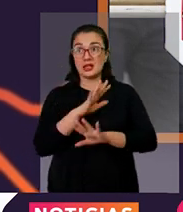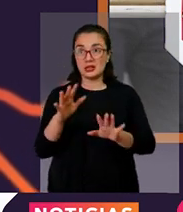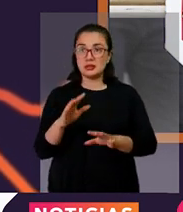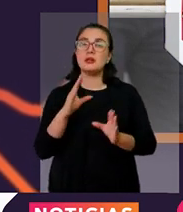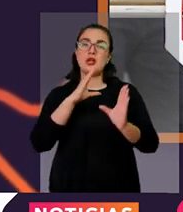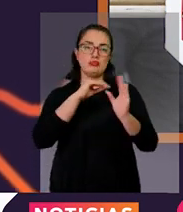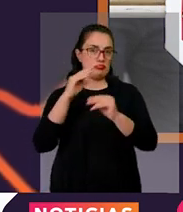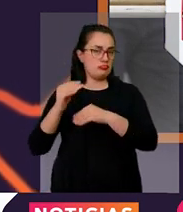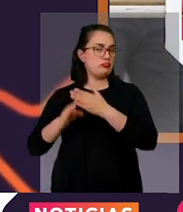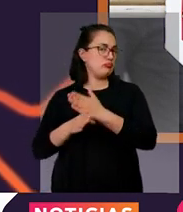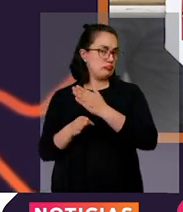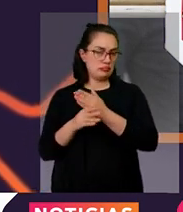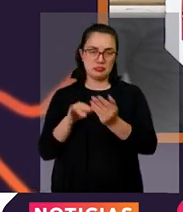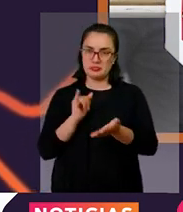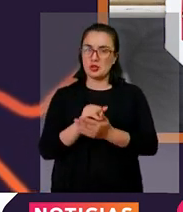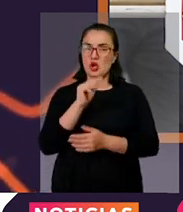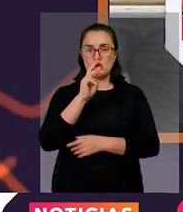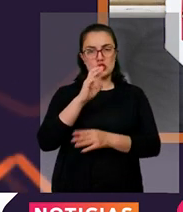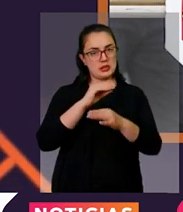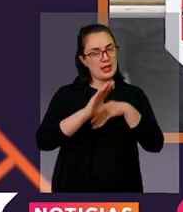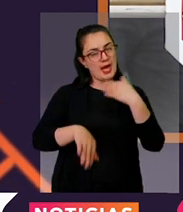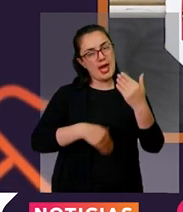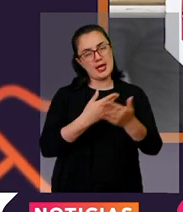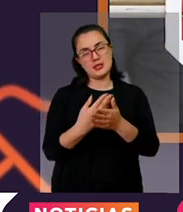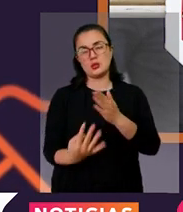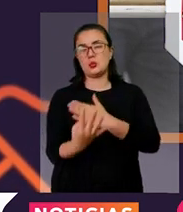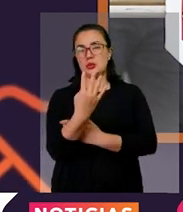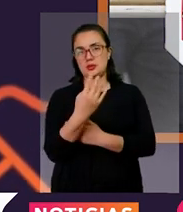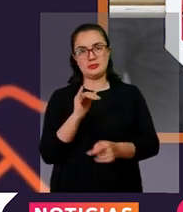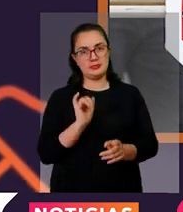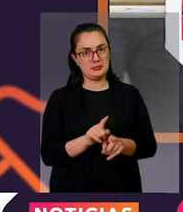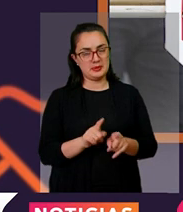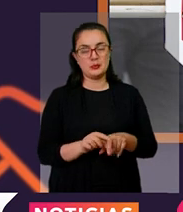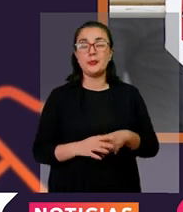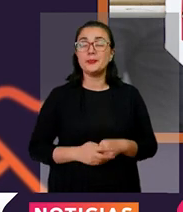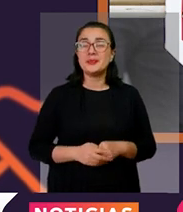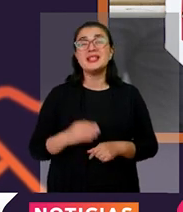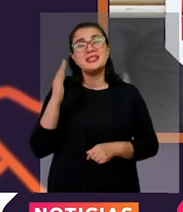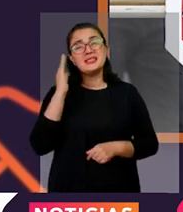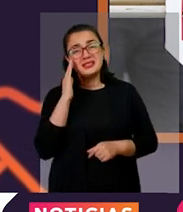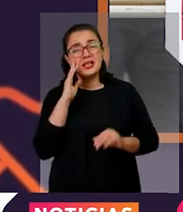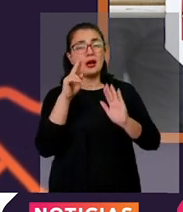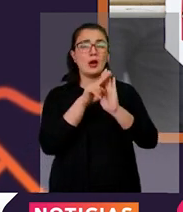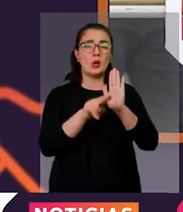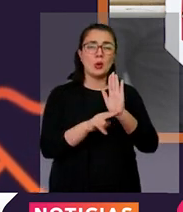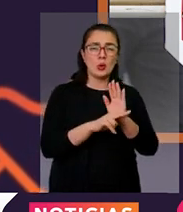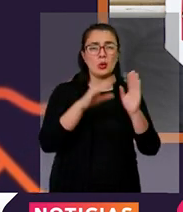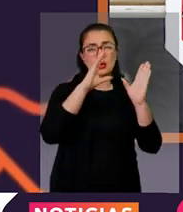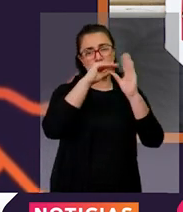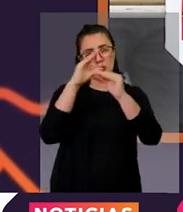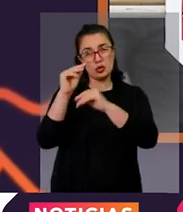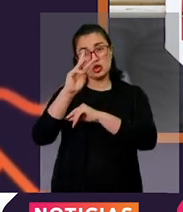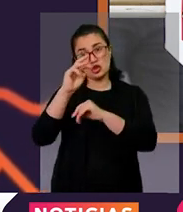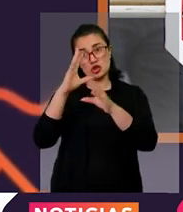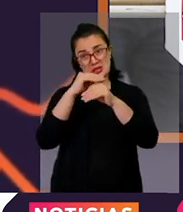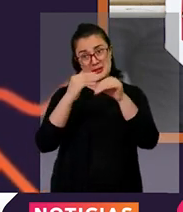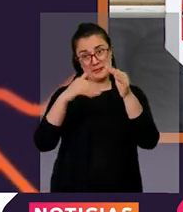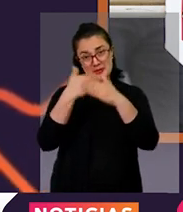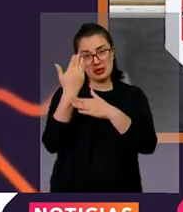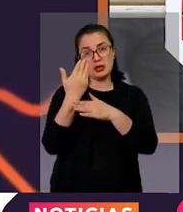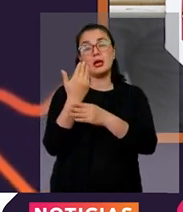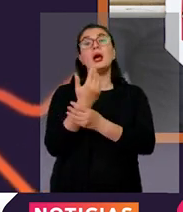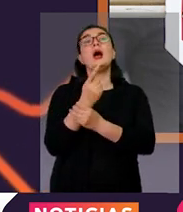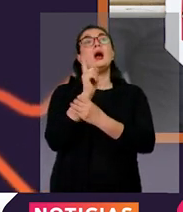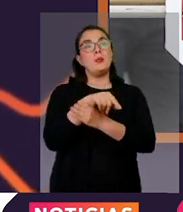noche y finaliza a las 4 de la mañana. Pese a que la restricción nocturna inicia a las 8 de la noche, los establecimientos comerciales y